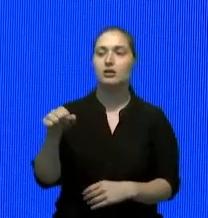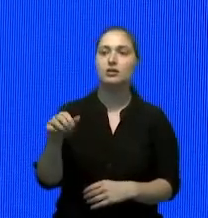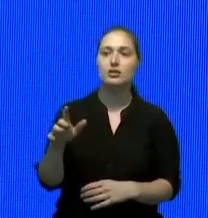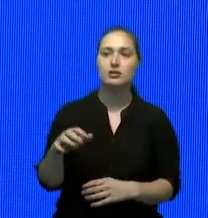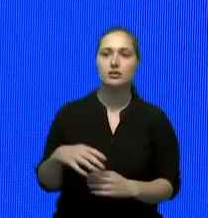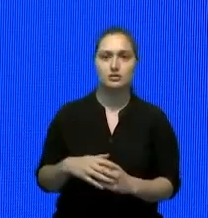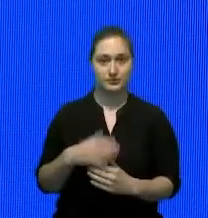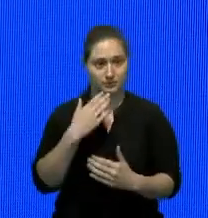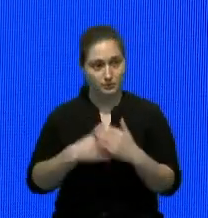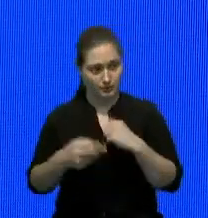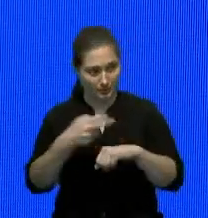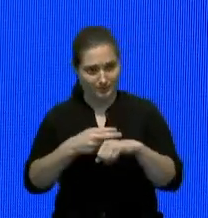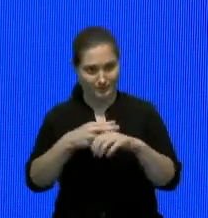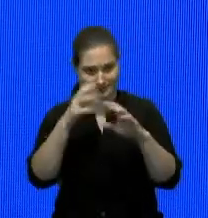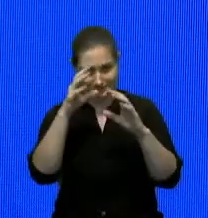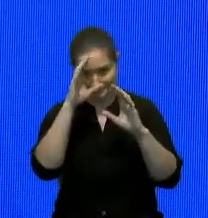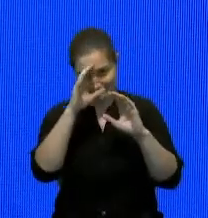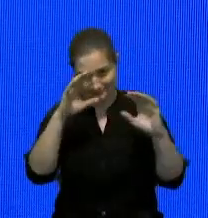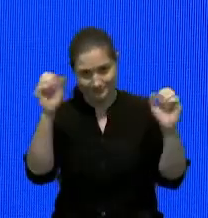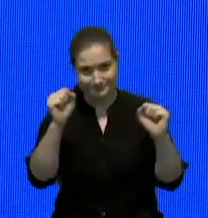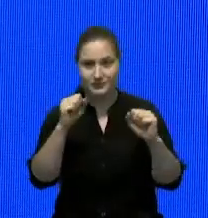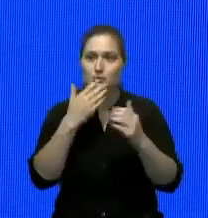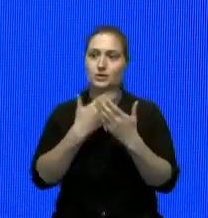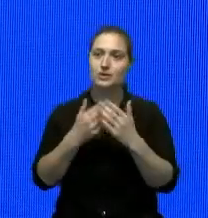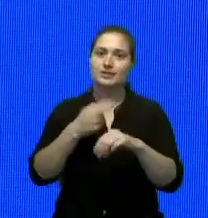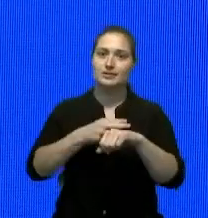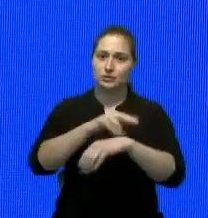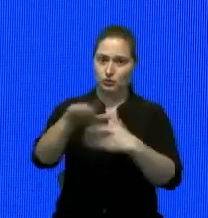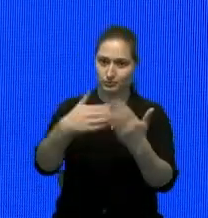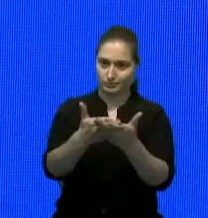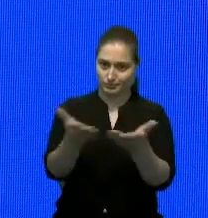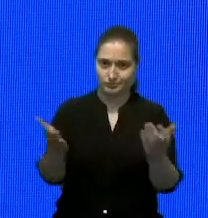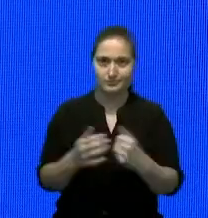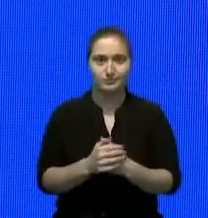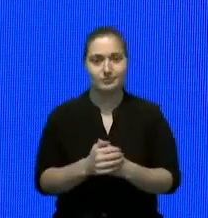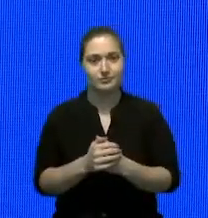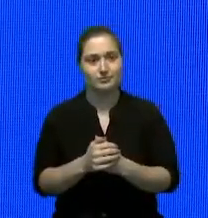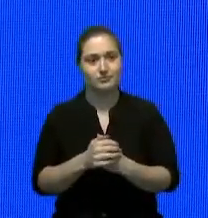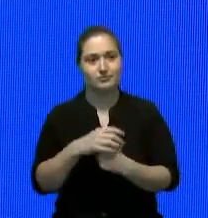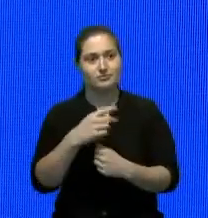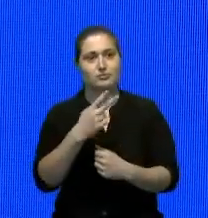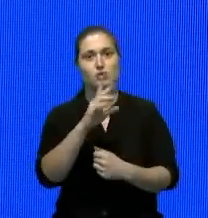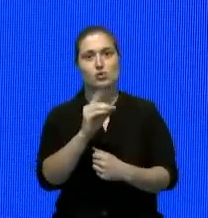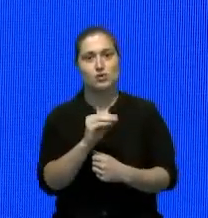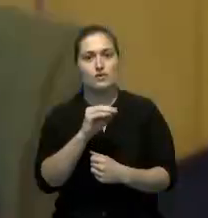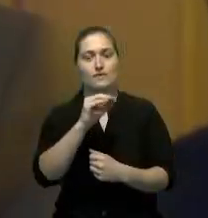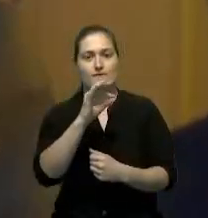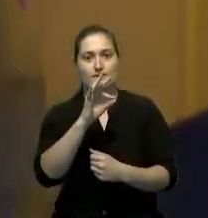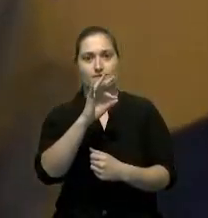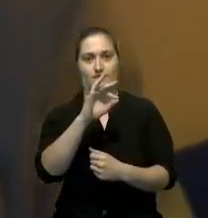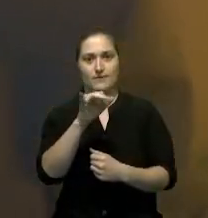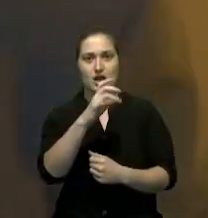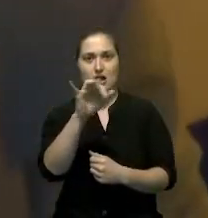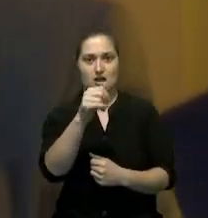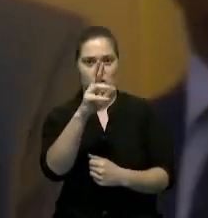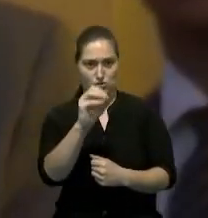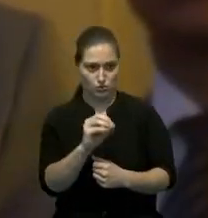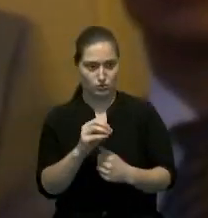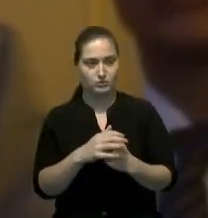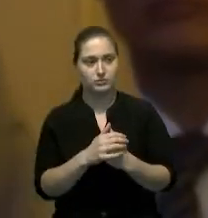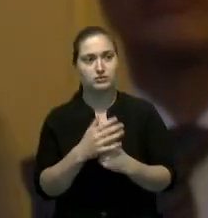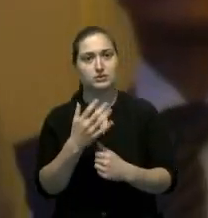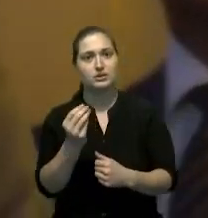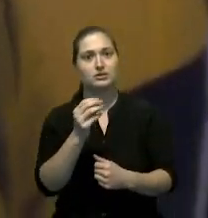Buenas tardes señor presidente y buenas tardes para todos Puro Fajardo de Grupo de Medios Notice Dawn y de